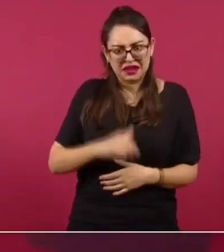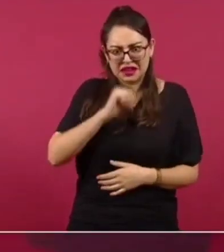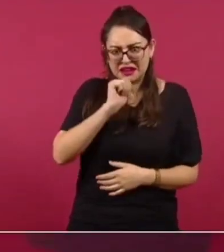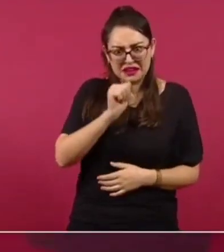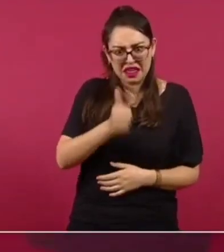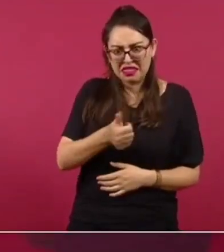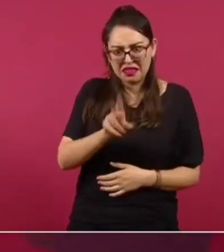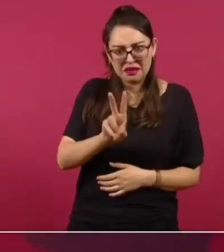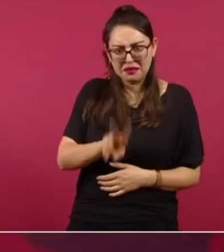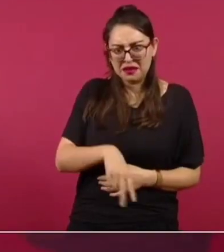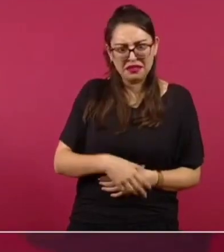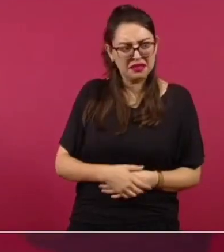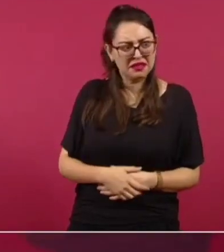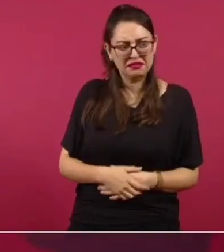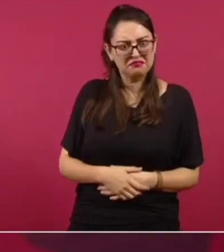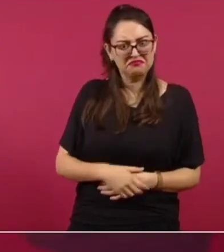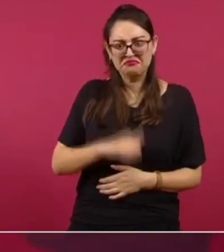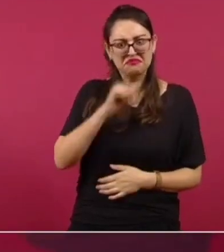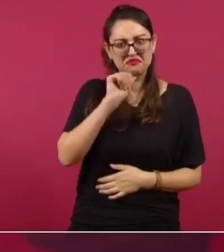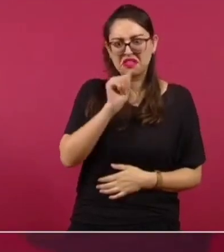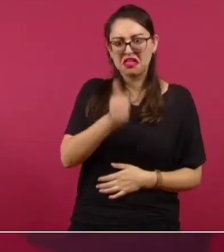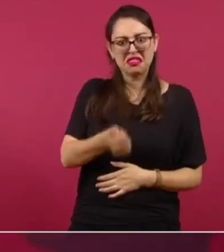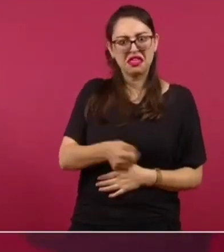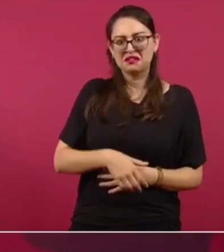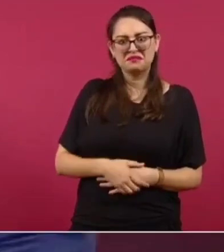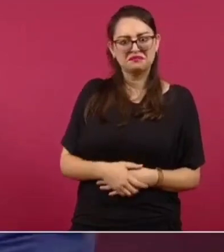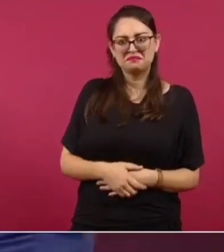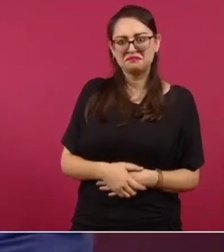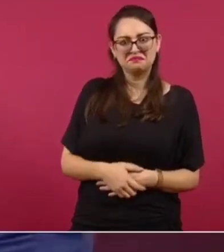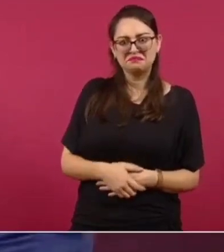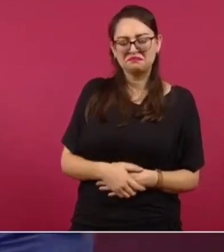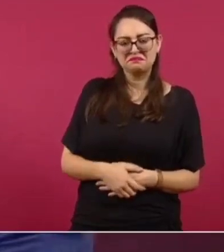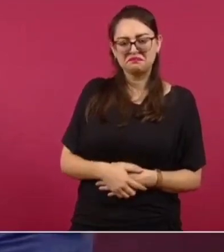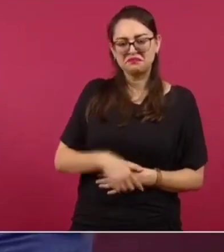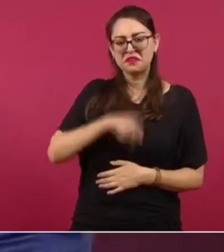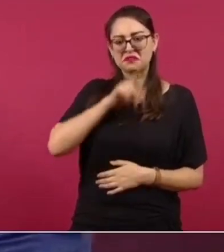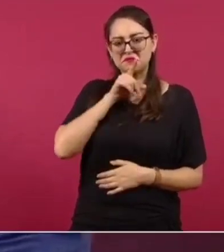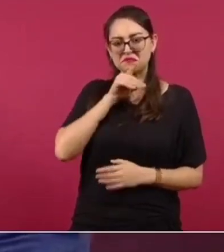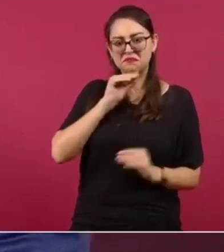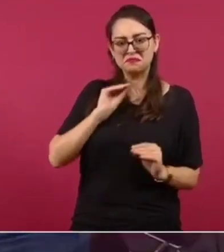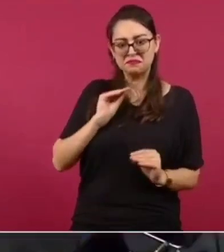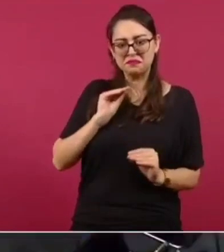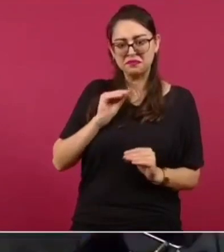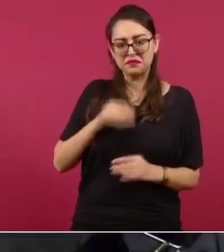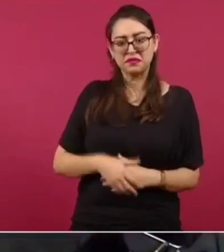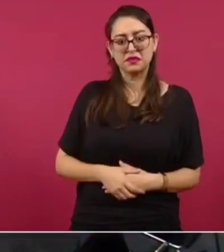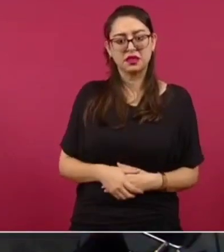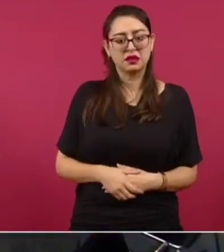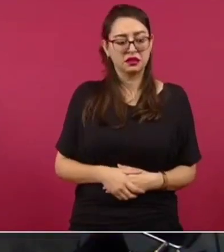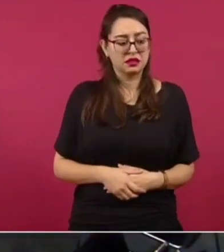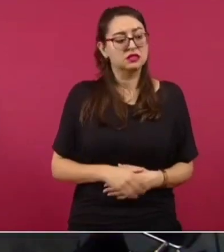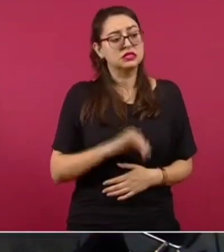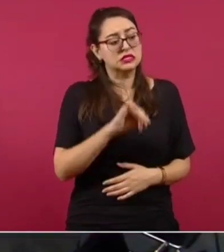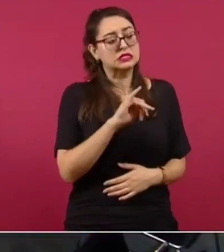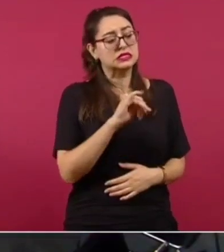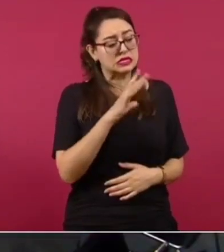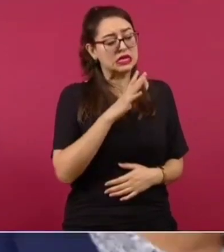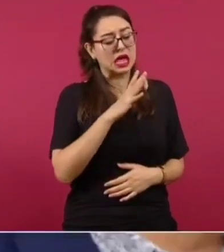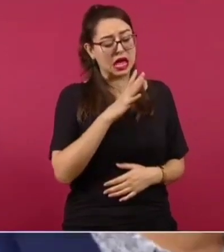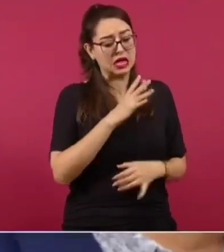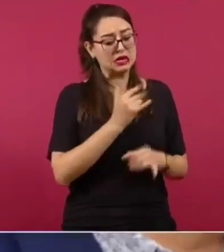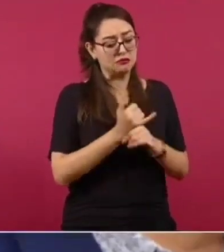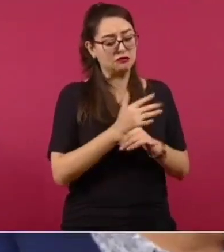del Poder Judicial, nada han dicho. ¿Se han documentado las cosas tal cual se han dado